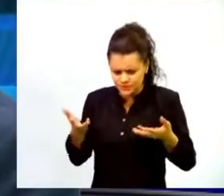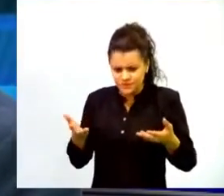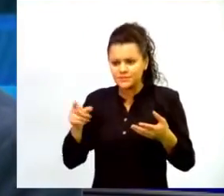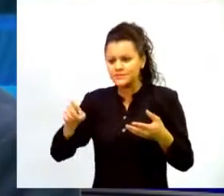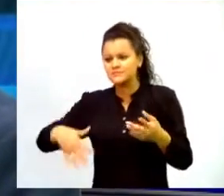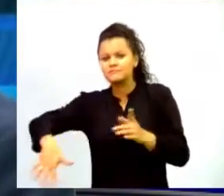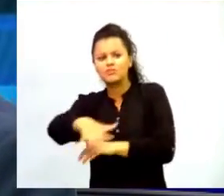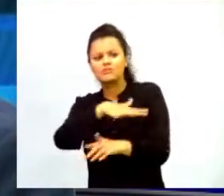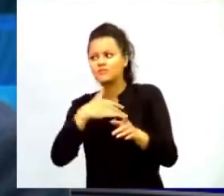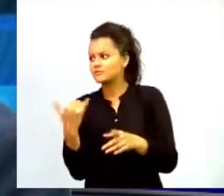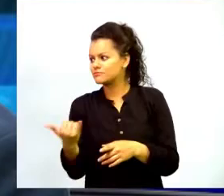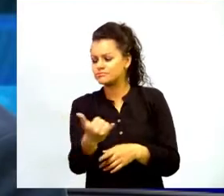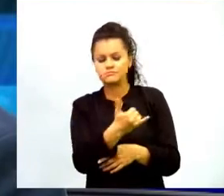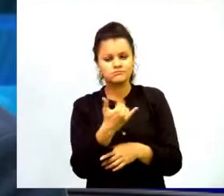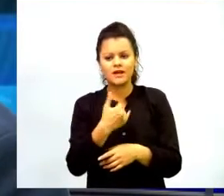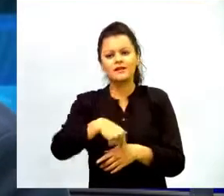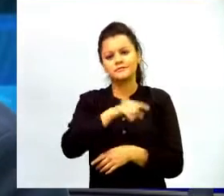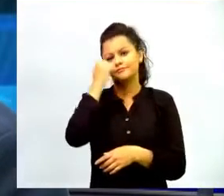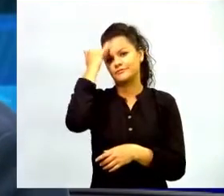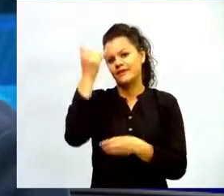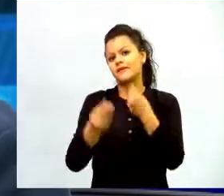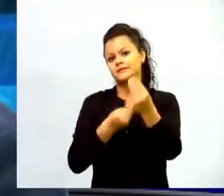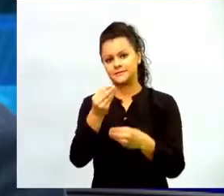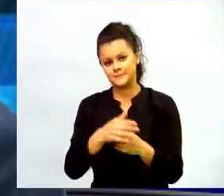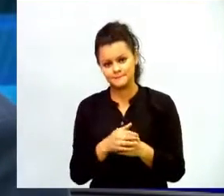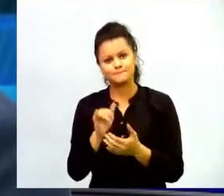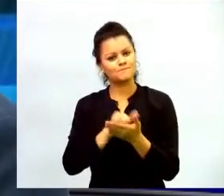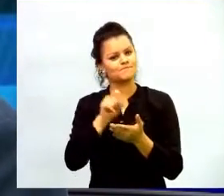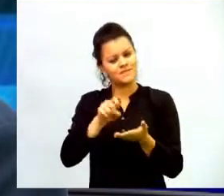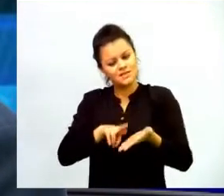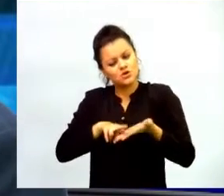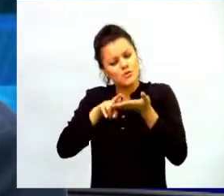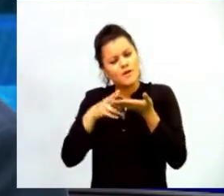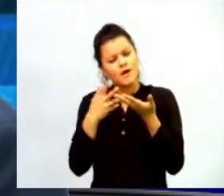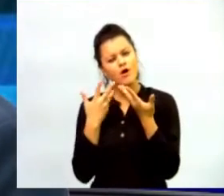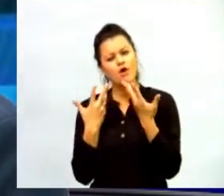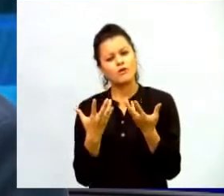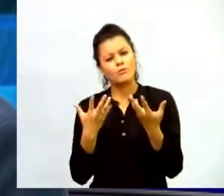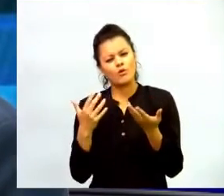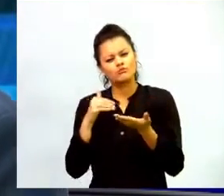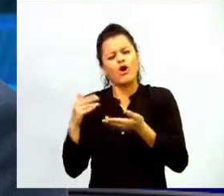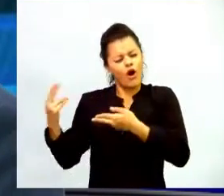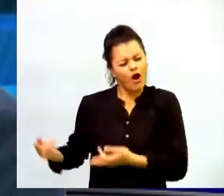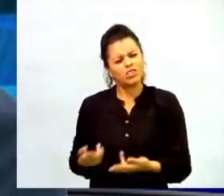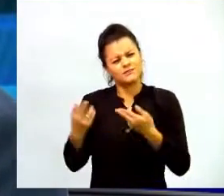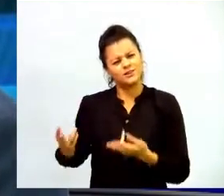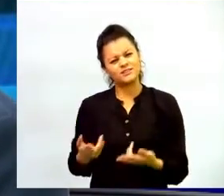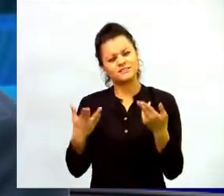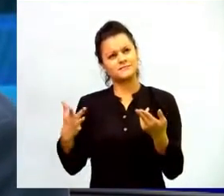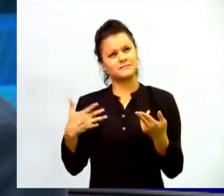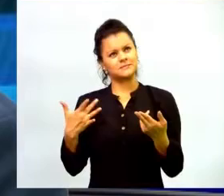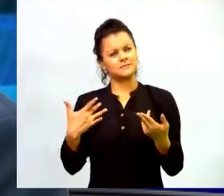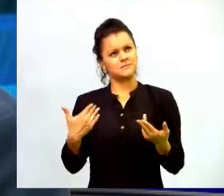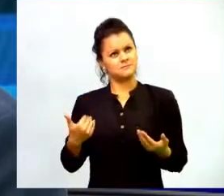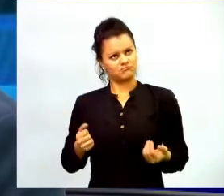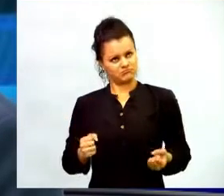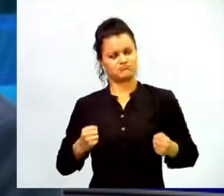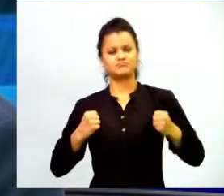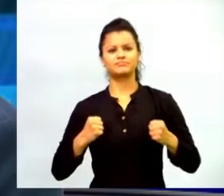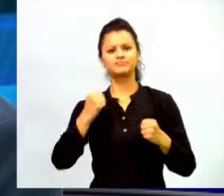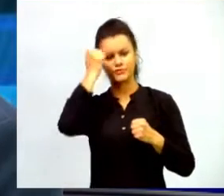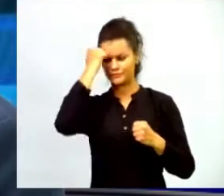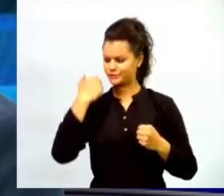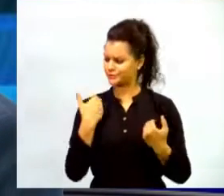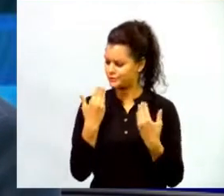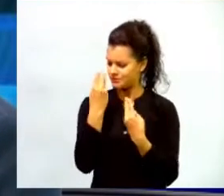que hay que recuperarles esa dignidad de alguna manera el mismo maestro tiene que empezar a recuperar esa dignidad de ser maestro ese valor de la